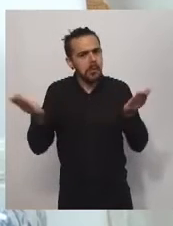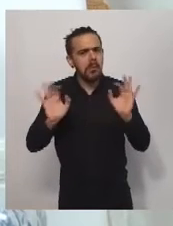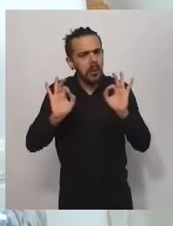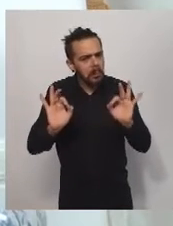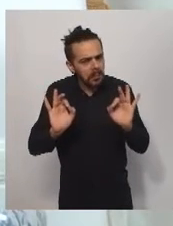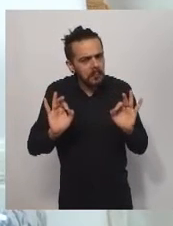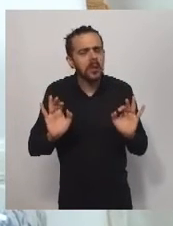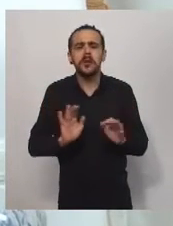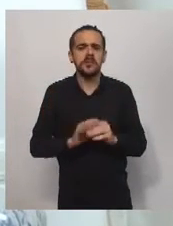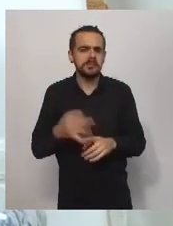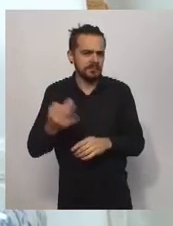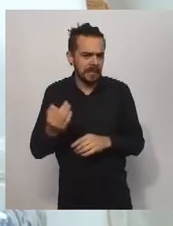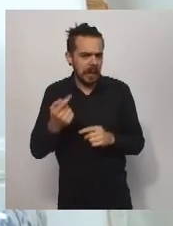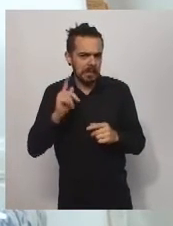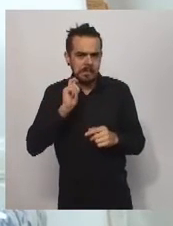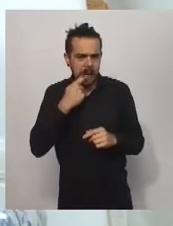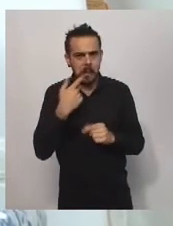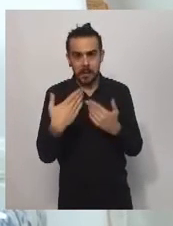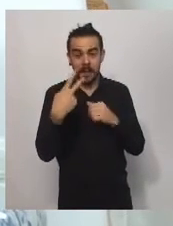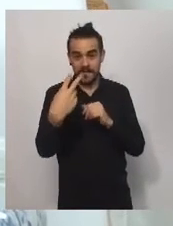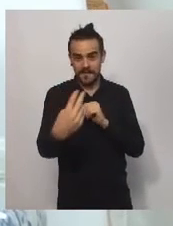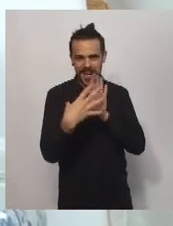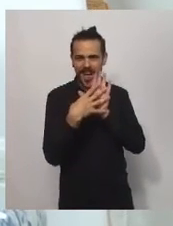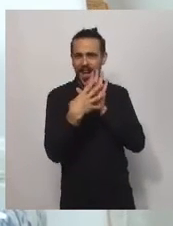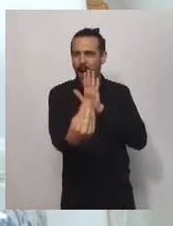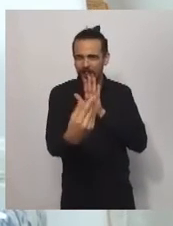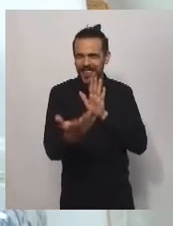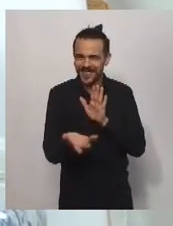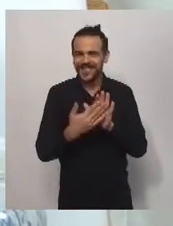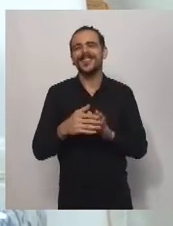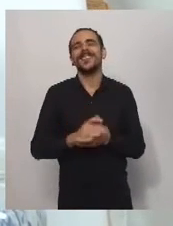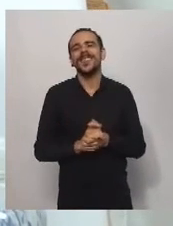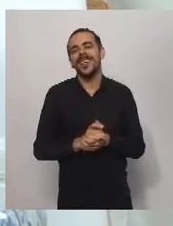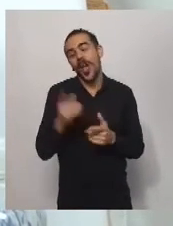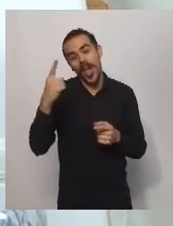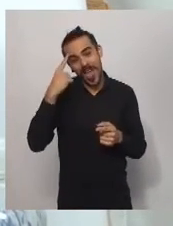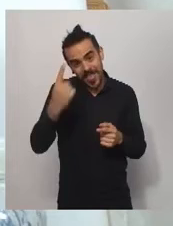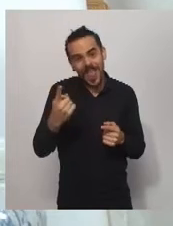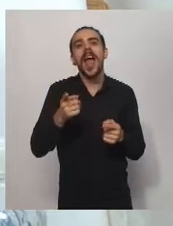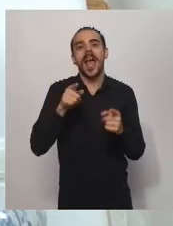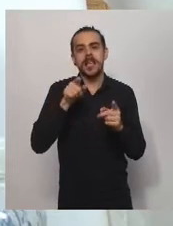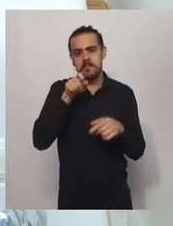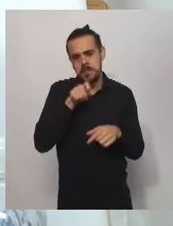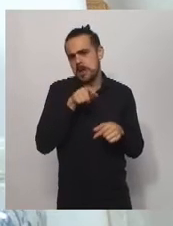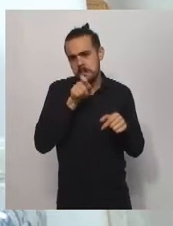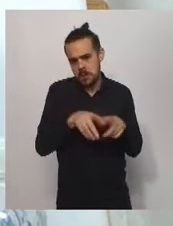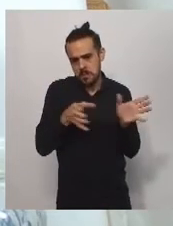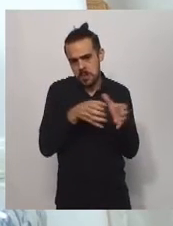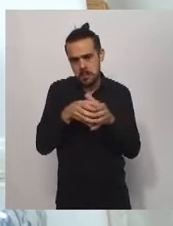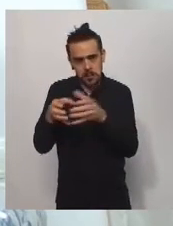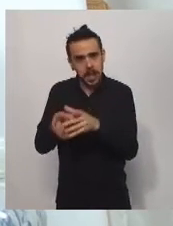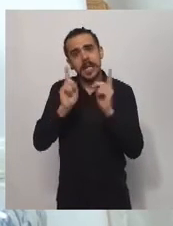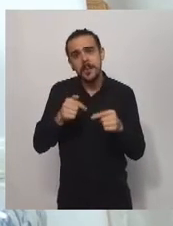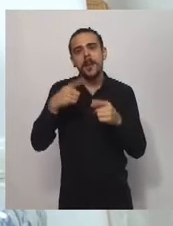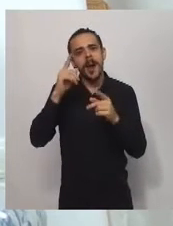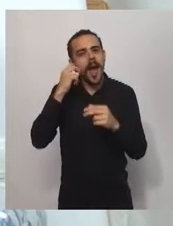para el público en general pero también para los adultos mayores un capítulo aparte en un trabajo conjunto